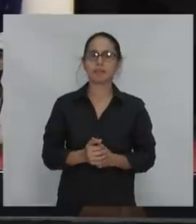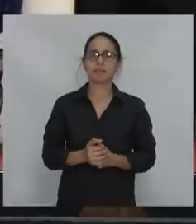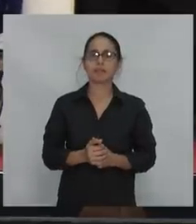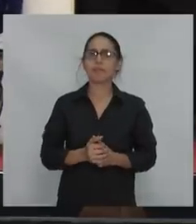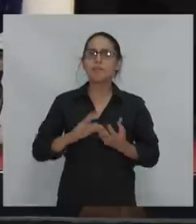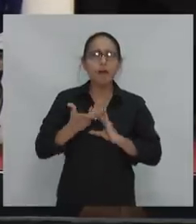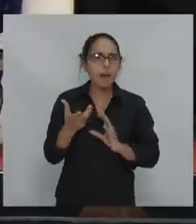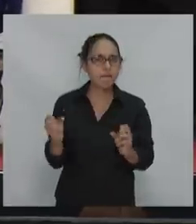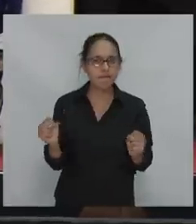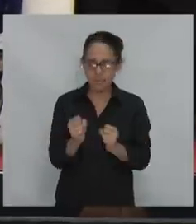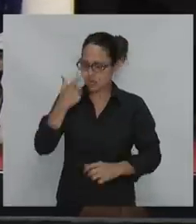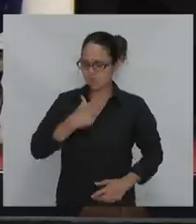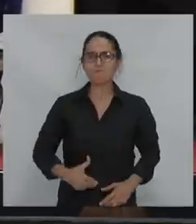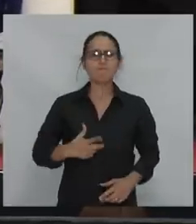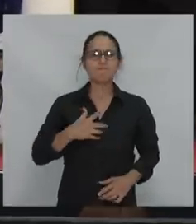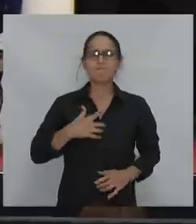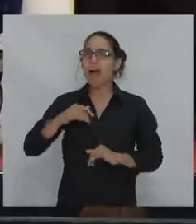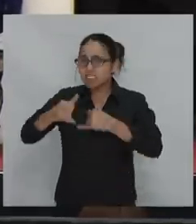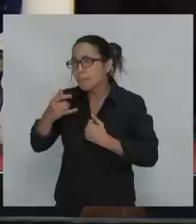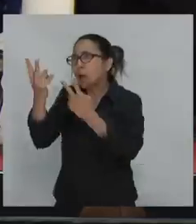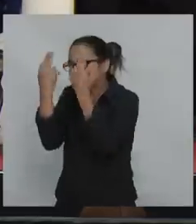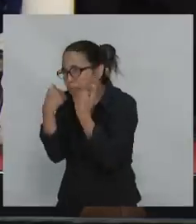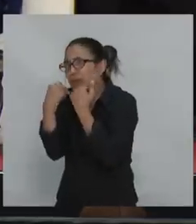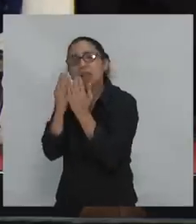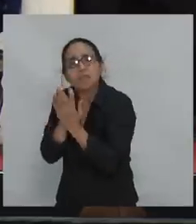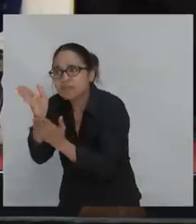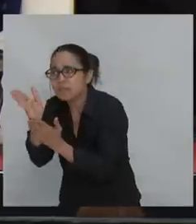Yo estoy convencido de que no. por lo siguiente.